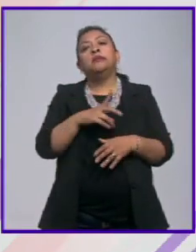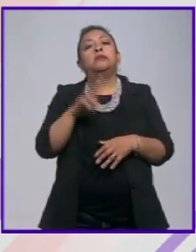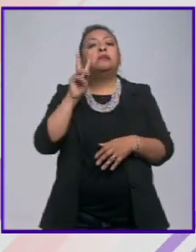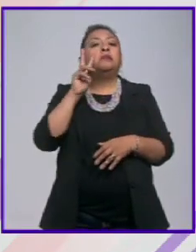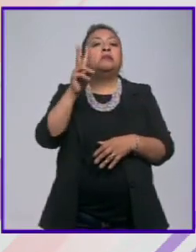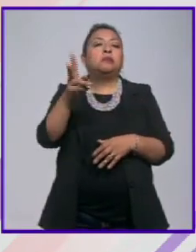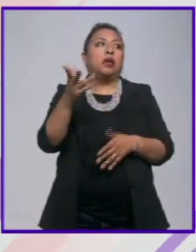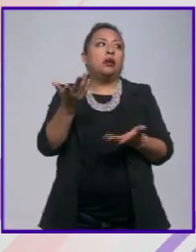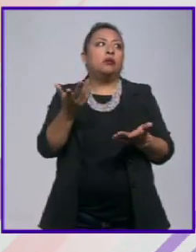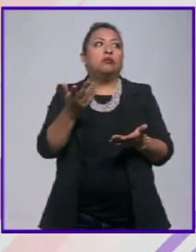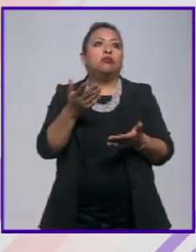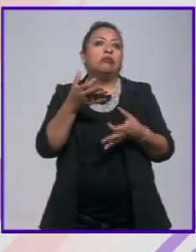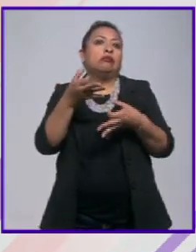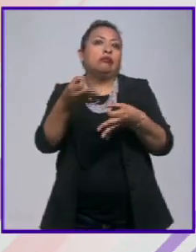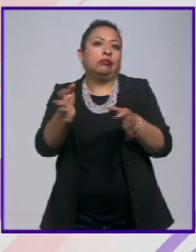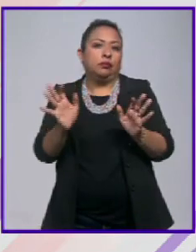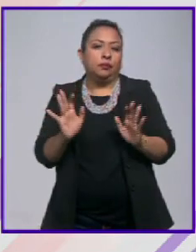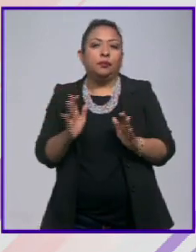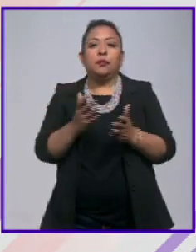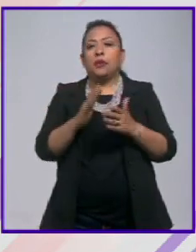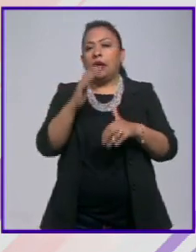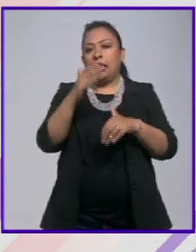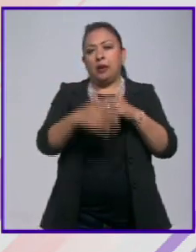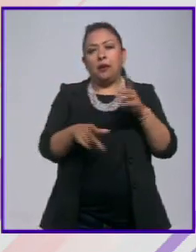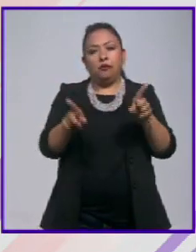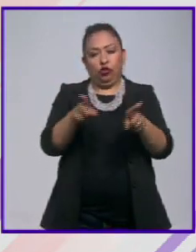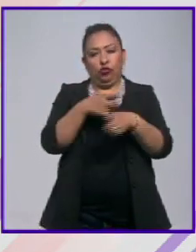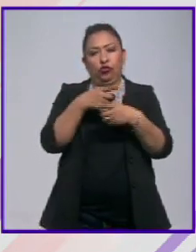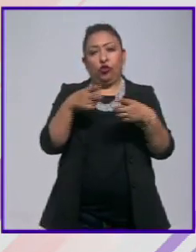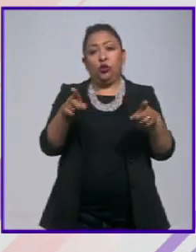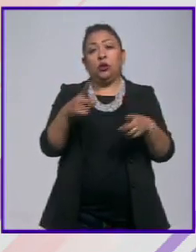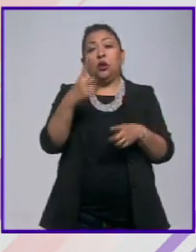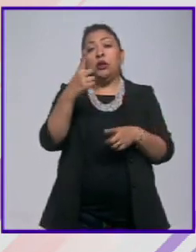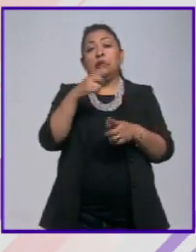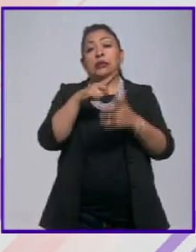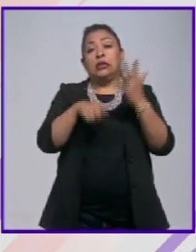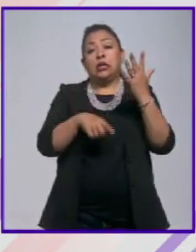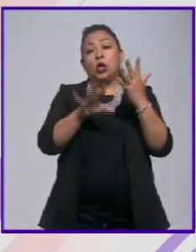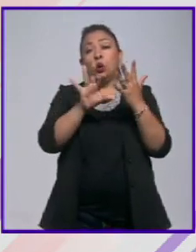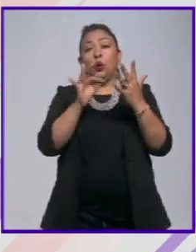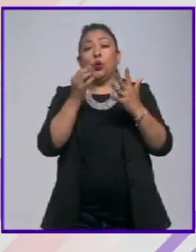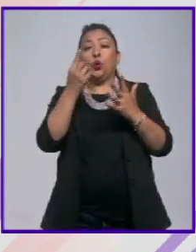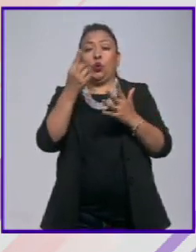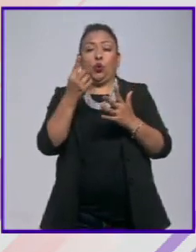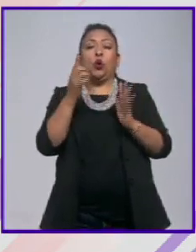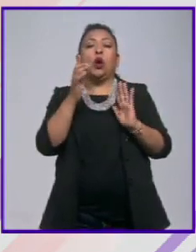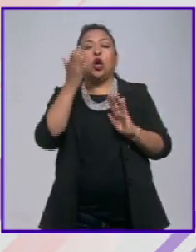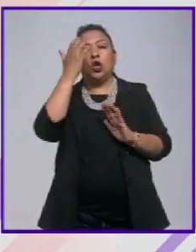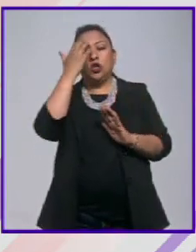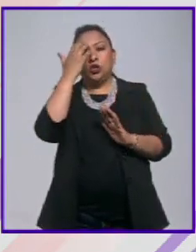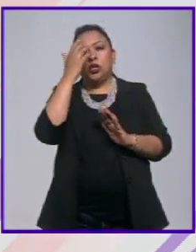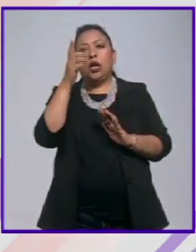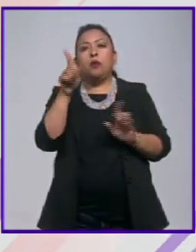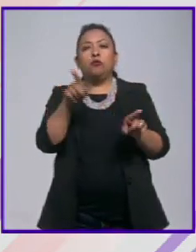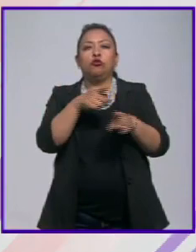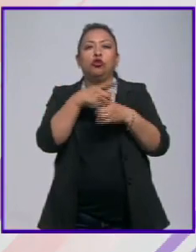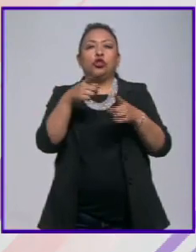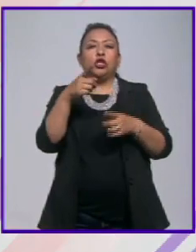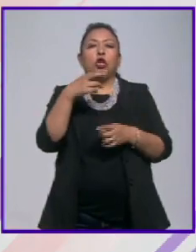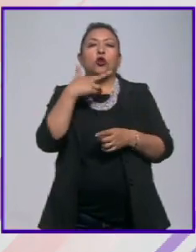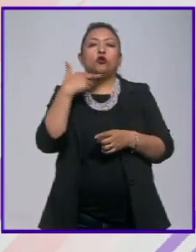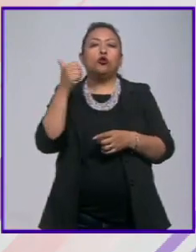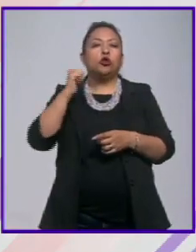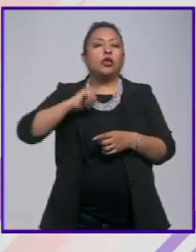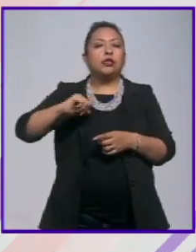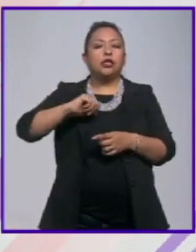ver como quedó y nos vamos con música de uno de los cinco grandes como se le conocía a los músicos nacionalistas rusos